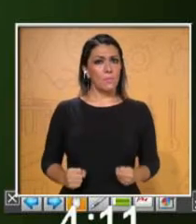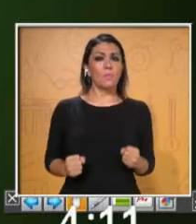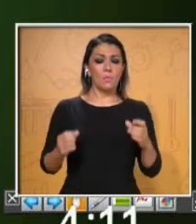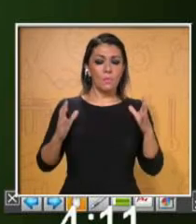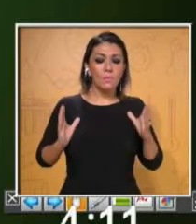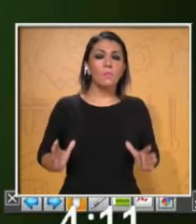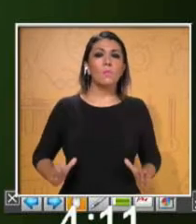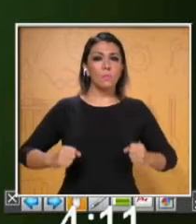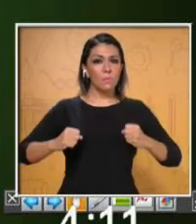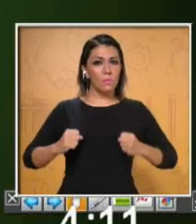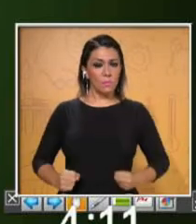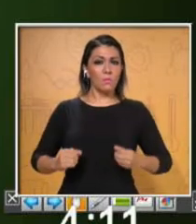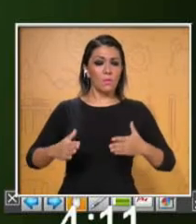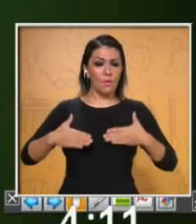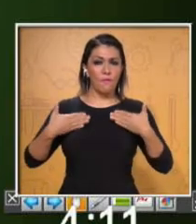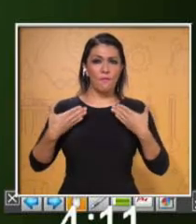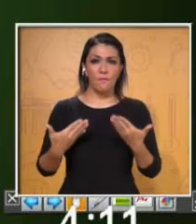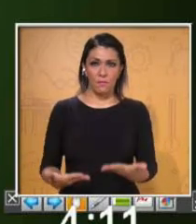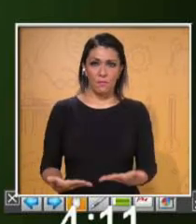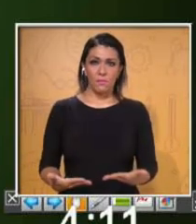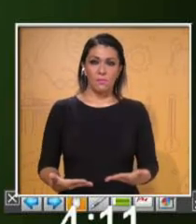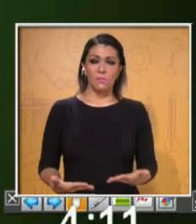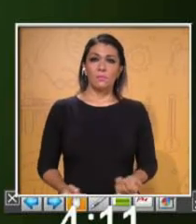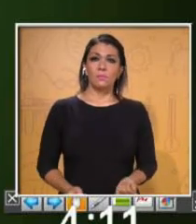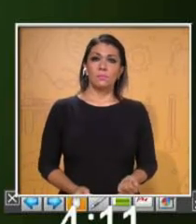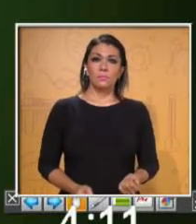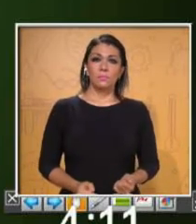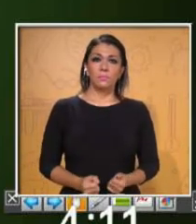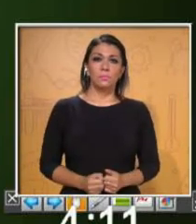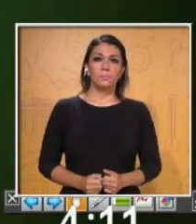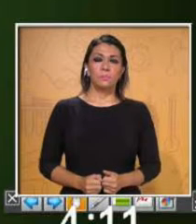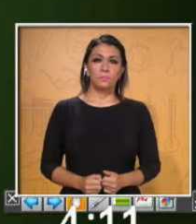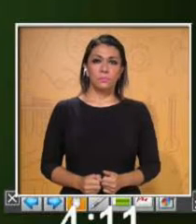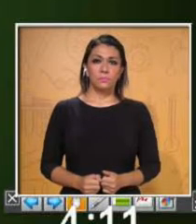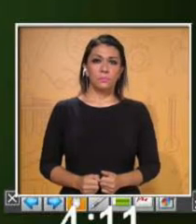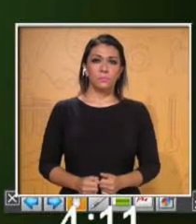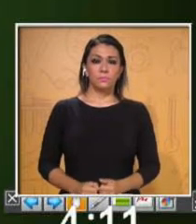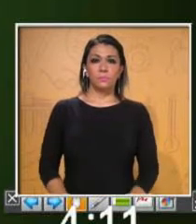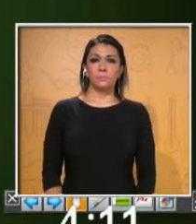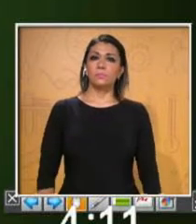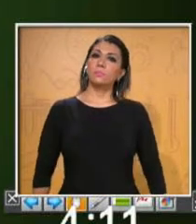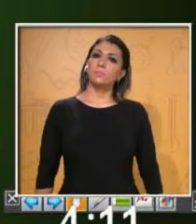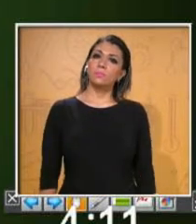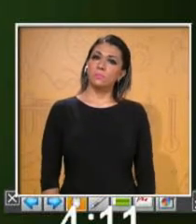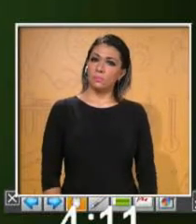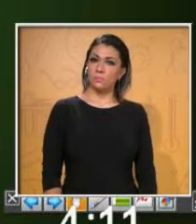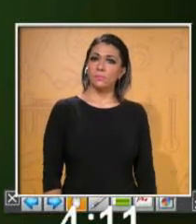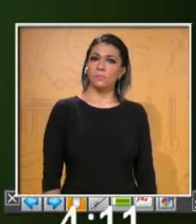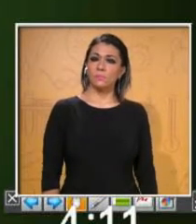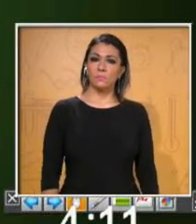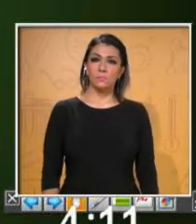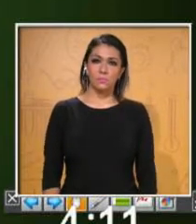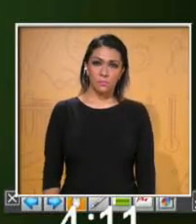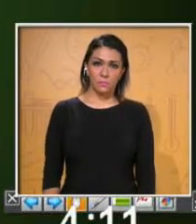Es decir, sé confiado en ti mismo. Acting with confidence will improve the way you will give presentation.